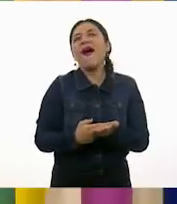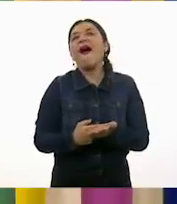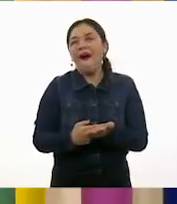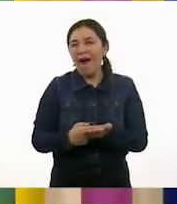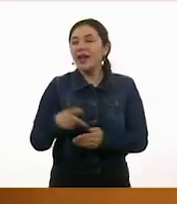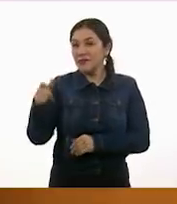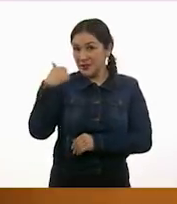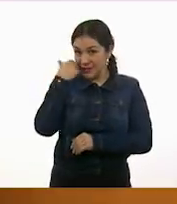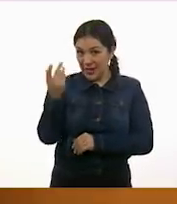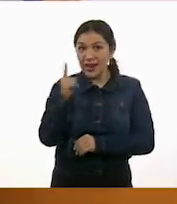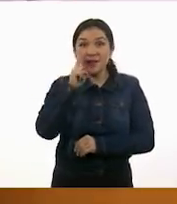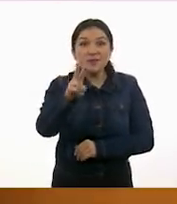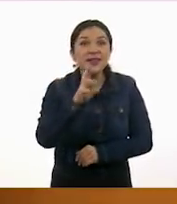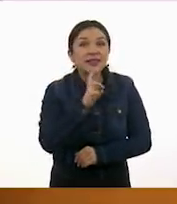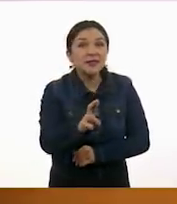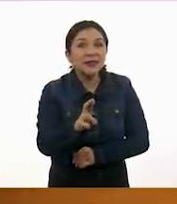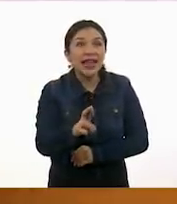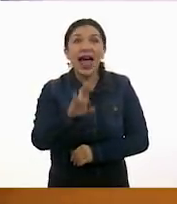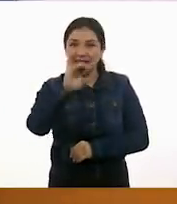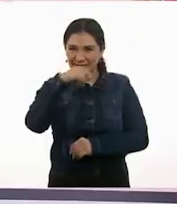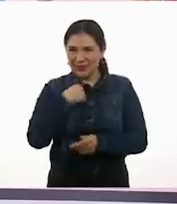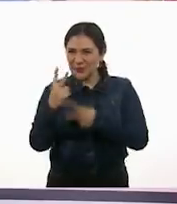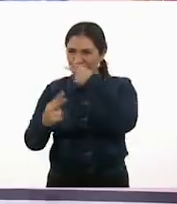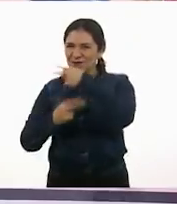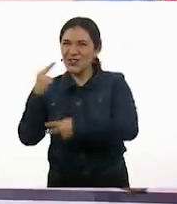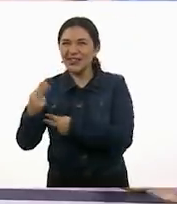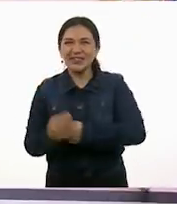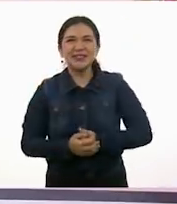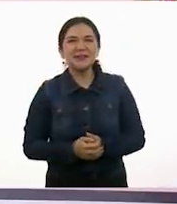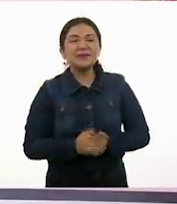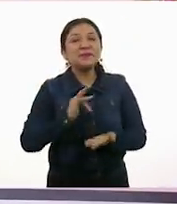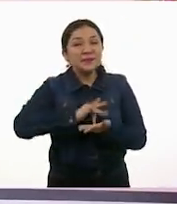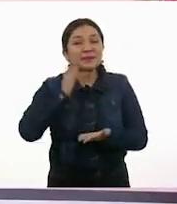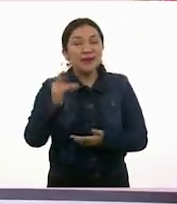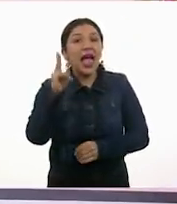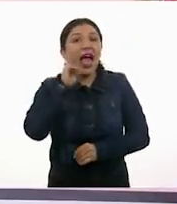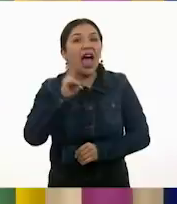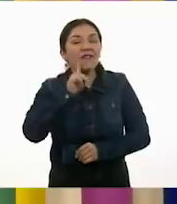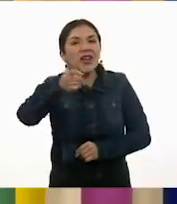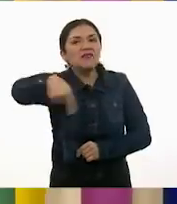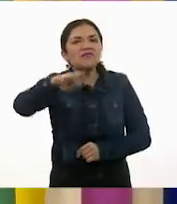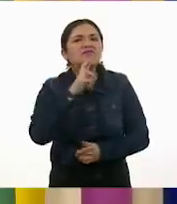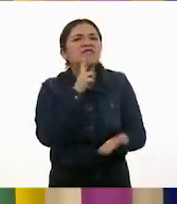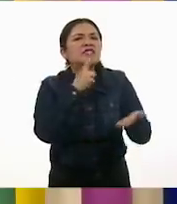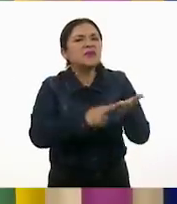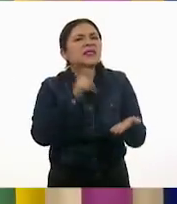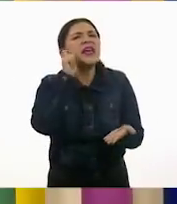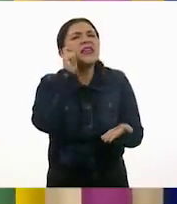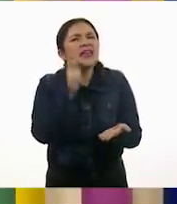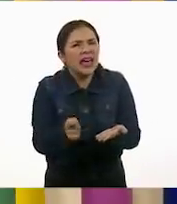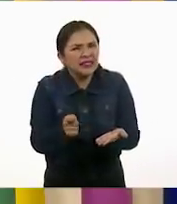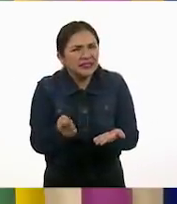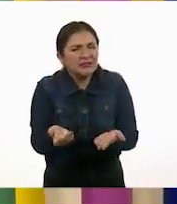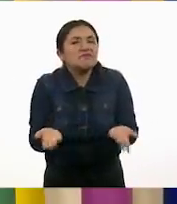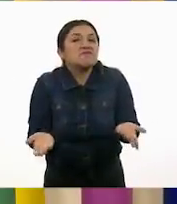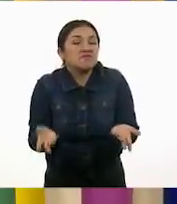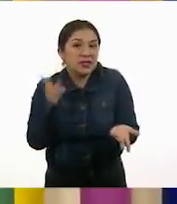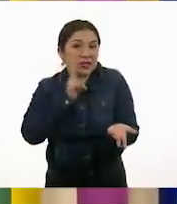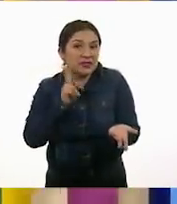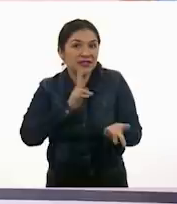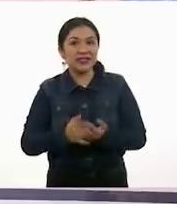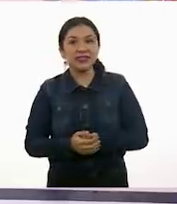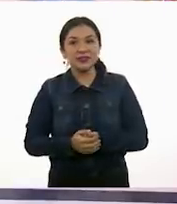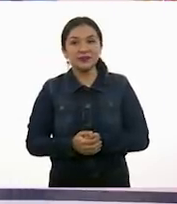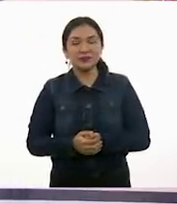Alexia, ¿quieres ir por sus respuestas? Voy volando. Muchas gracias. Vamos a ver qué contestaron nuestros niños y niñas en casa.